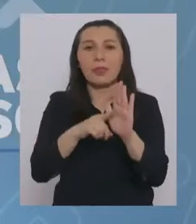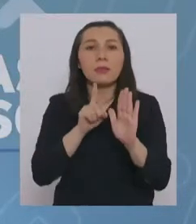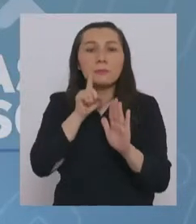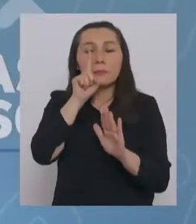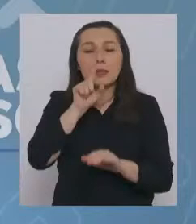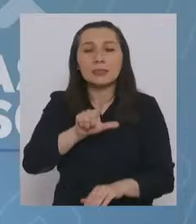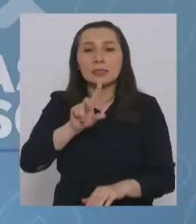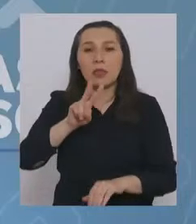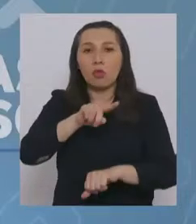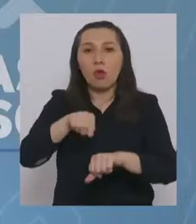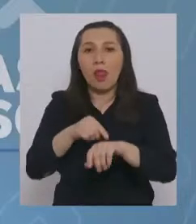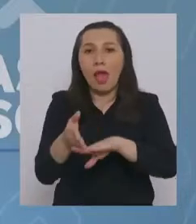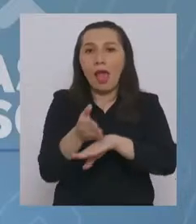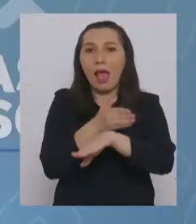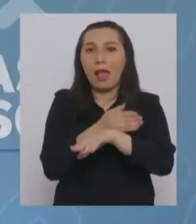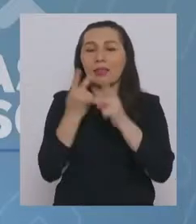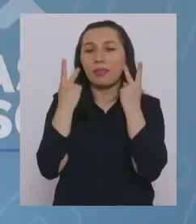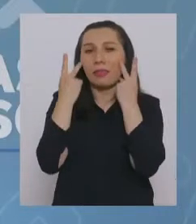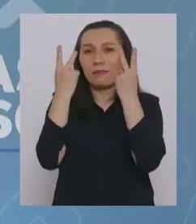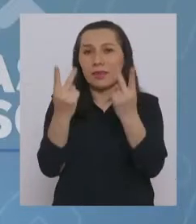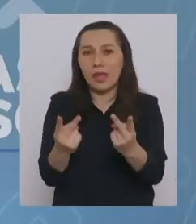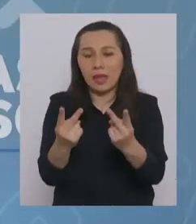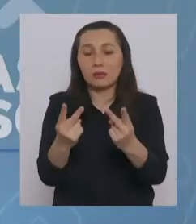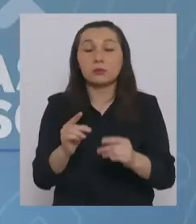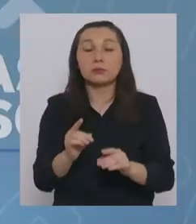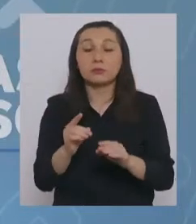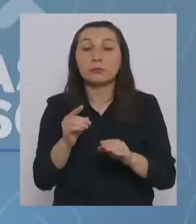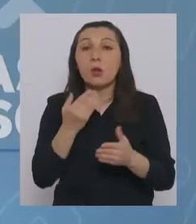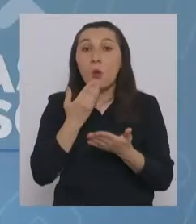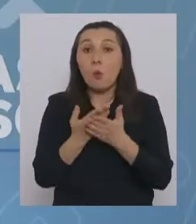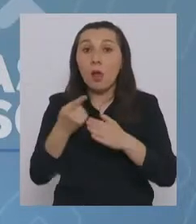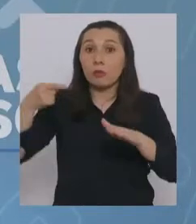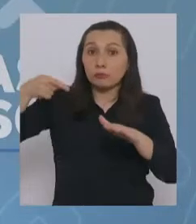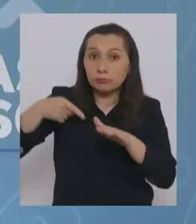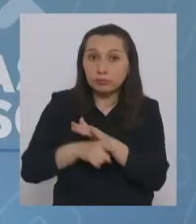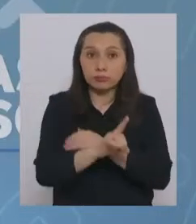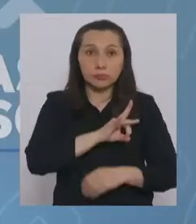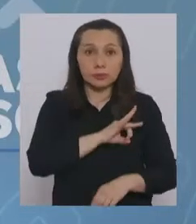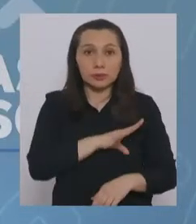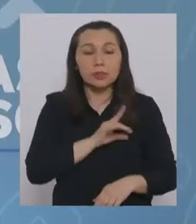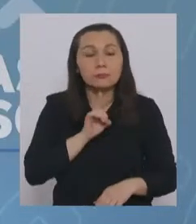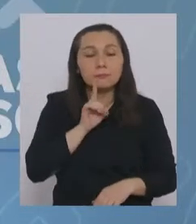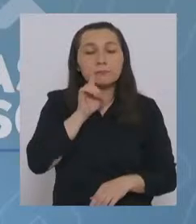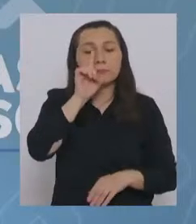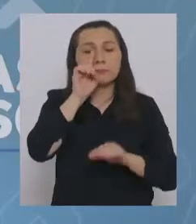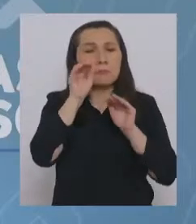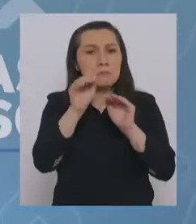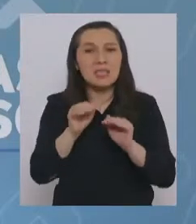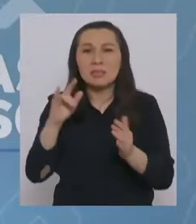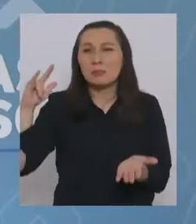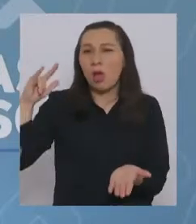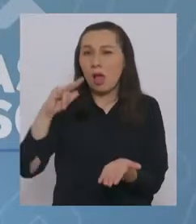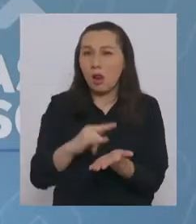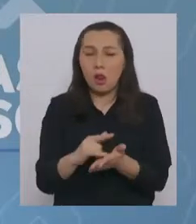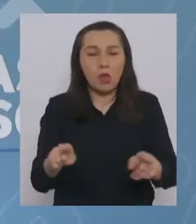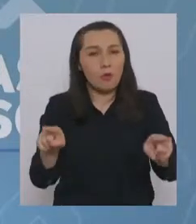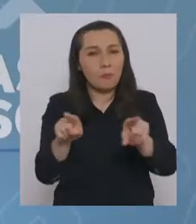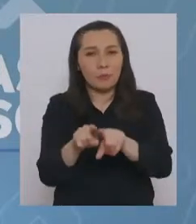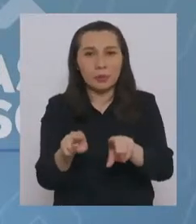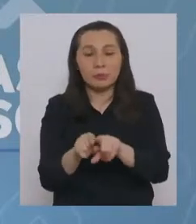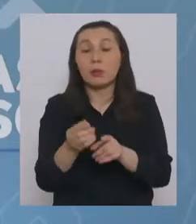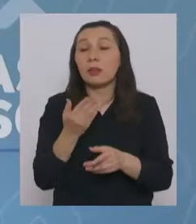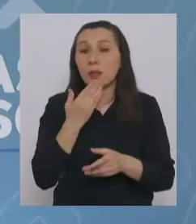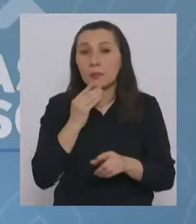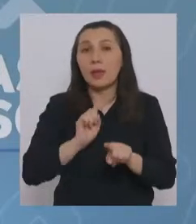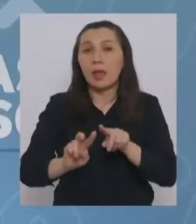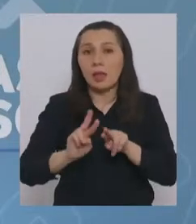72 horas antes del viaje. Se tomará PCR al ingreso al país, al igual como se realiza en el aeropuerto. Además, se